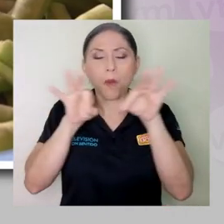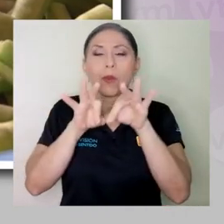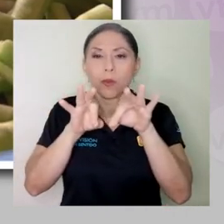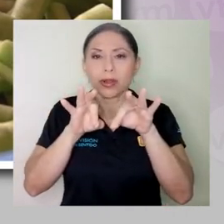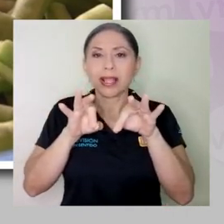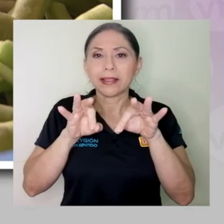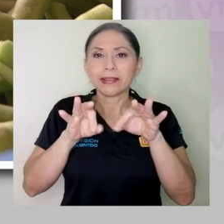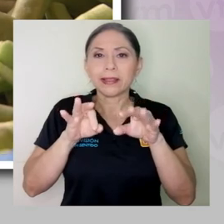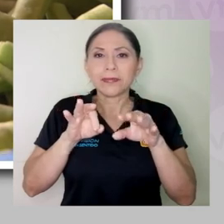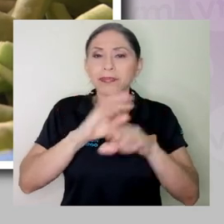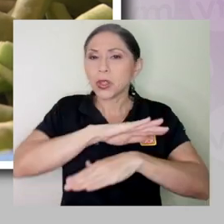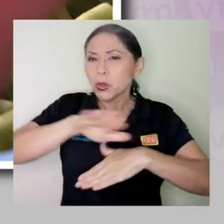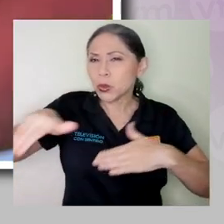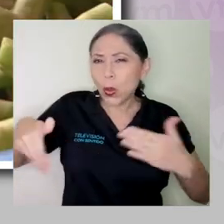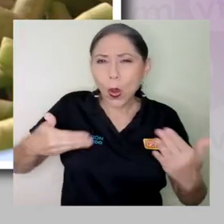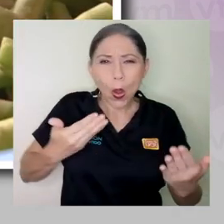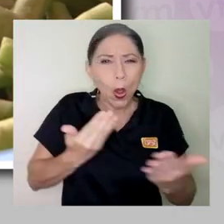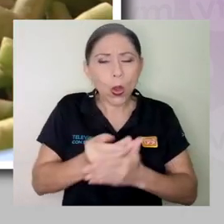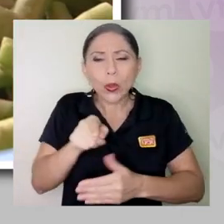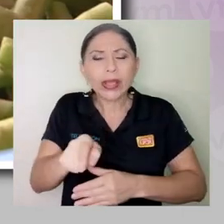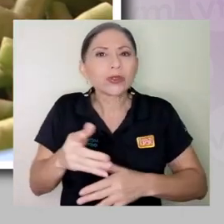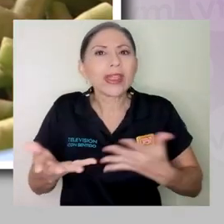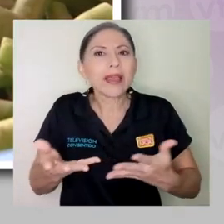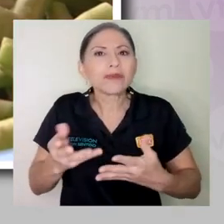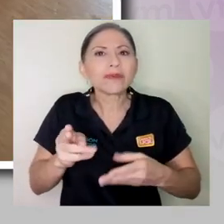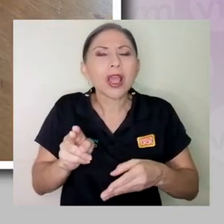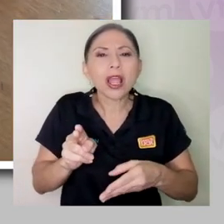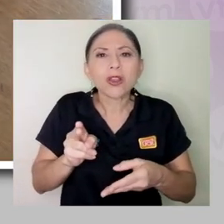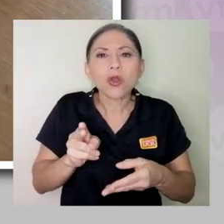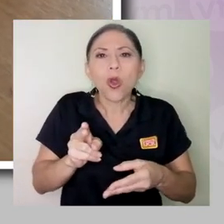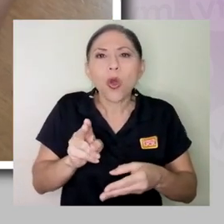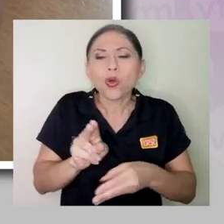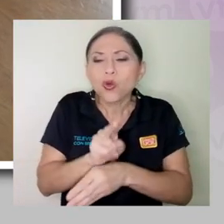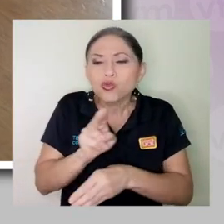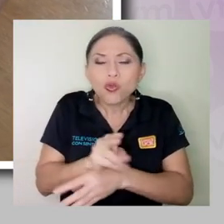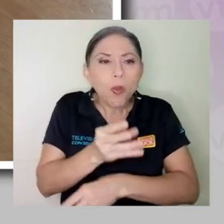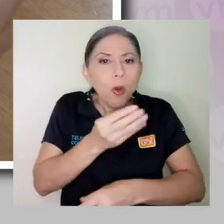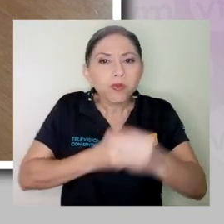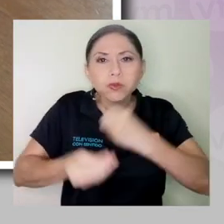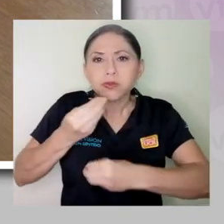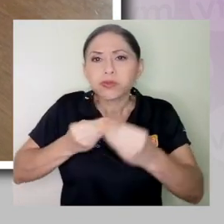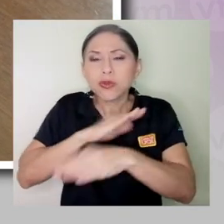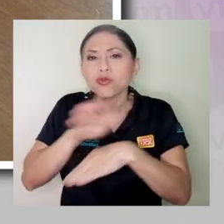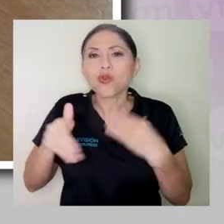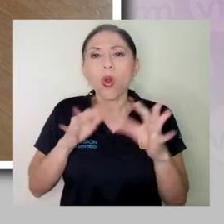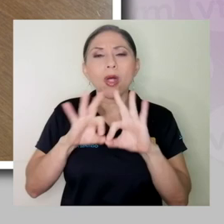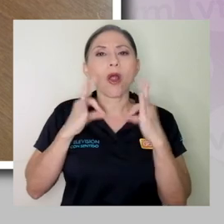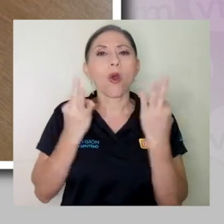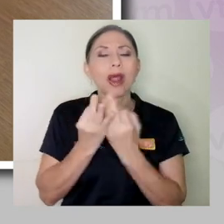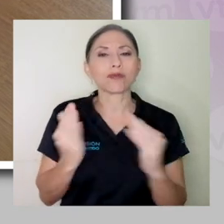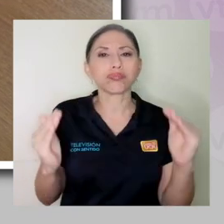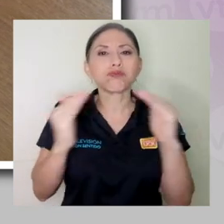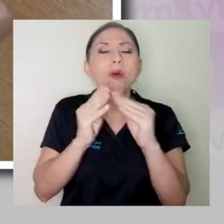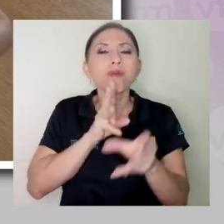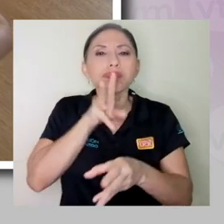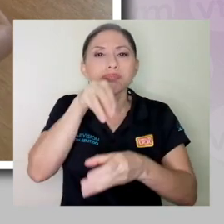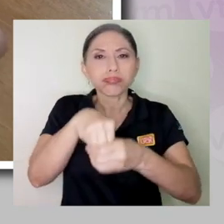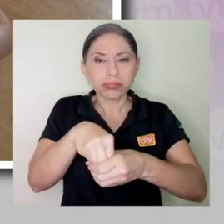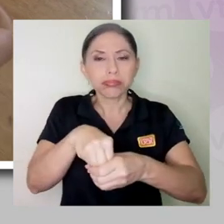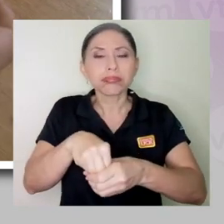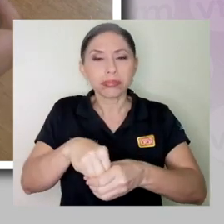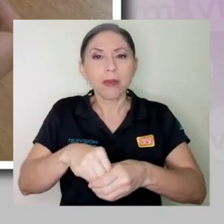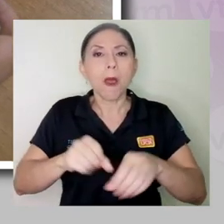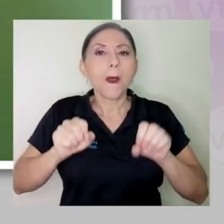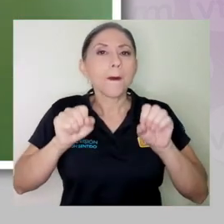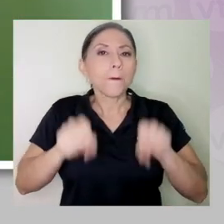parte, ¿verdad? El consumo incluye la parte del hogar. Entonces, poder darle un buen uso